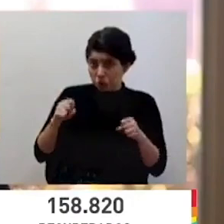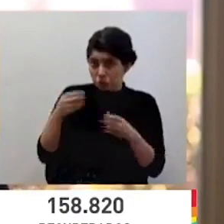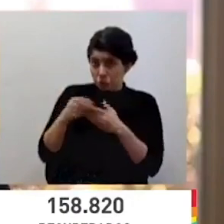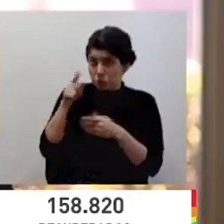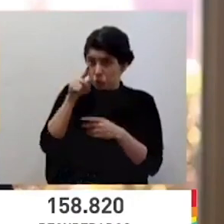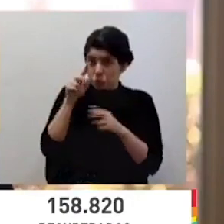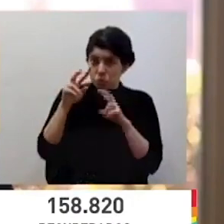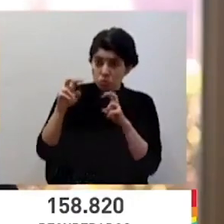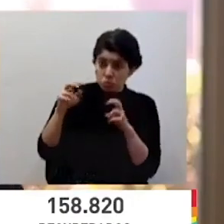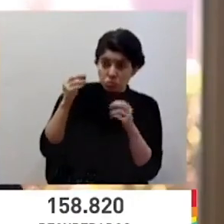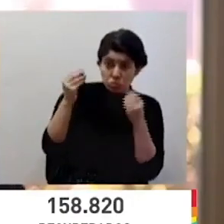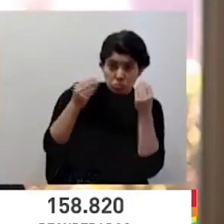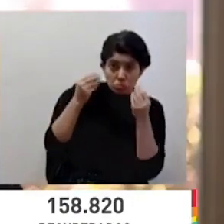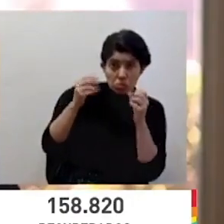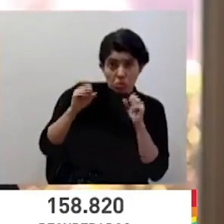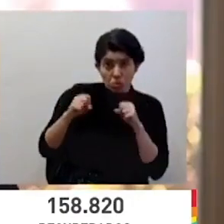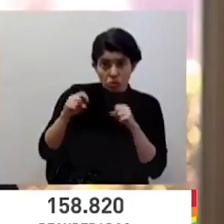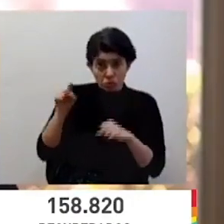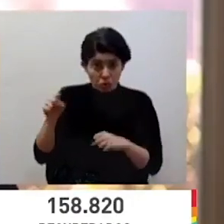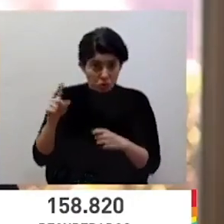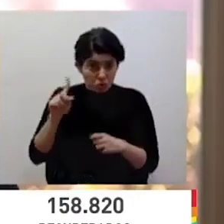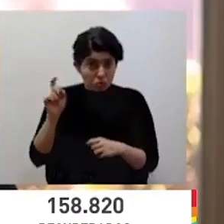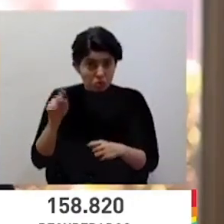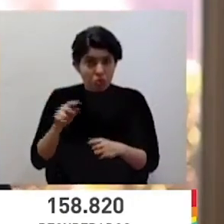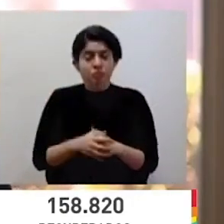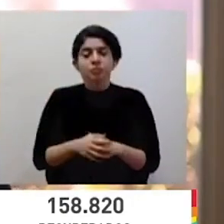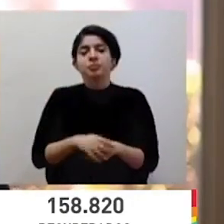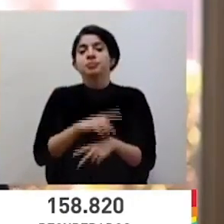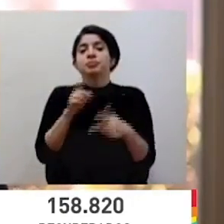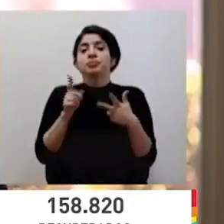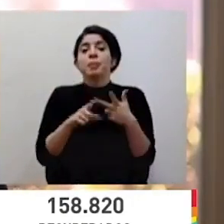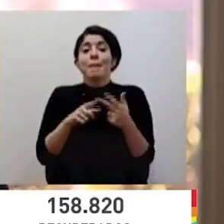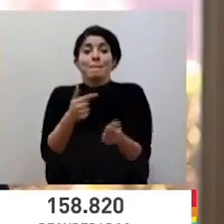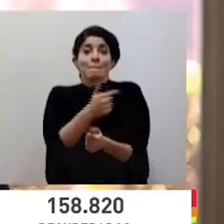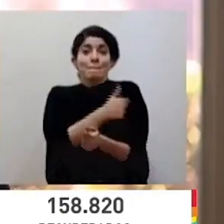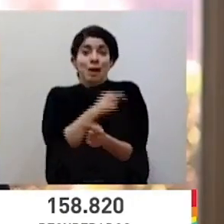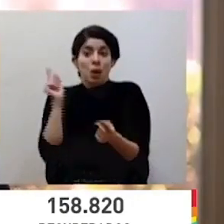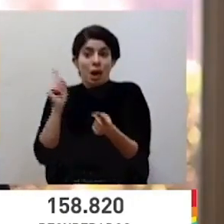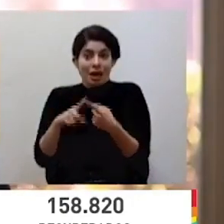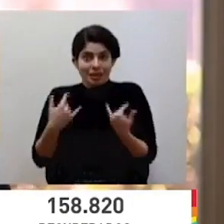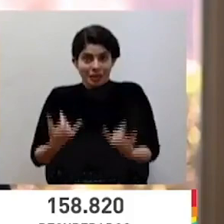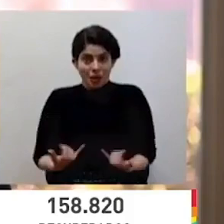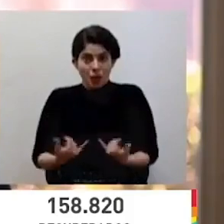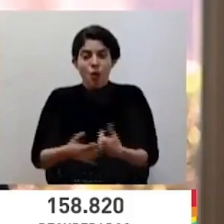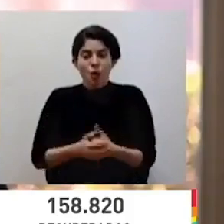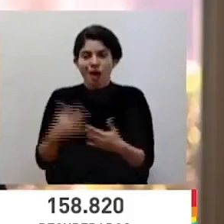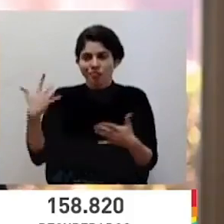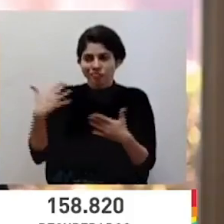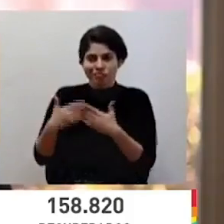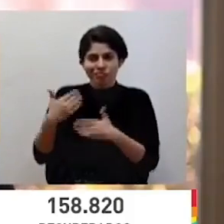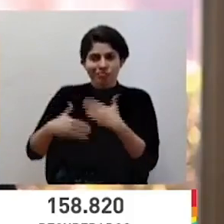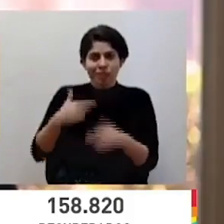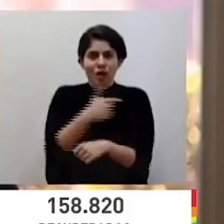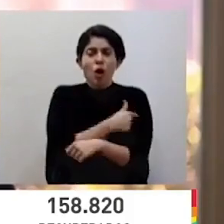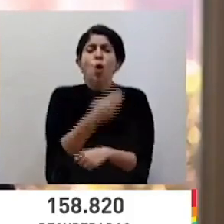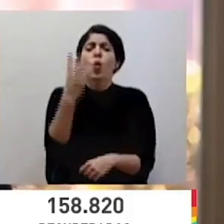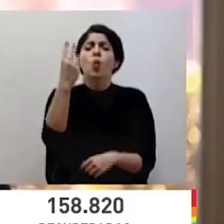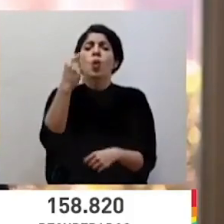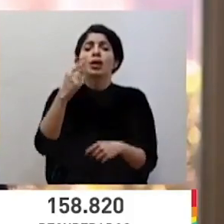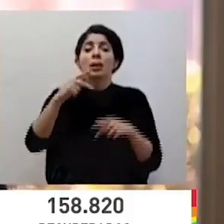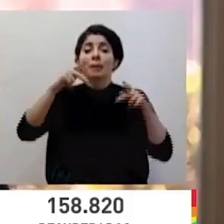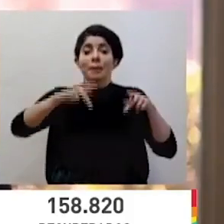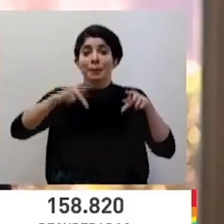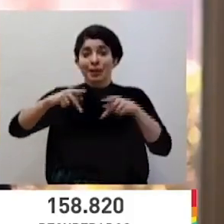la están valorando y si la están considerando. De la vacunación hasta el momento, Alexander, ¿cuánto personal